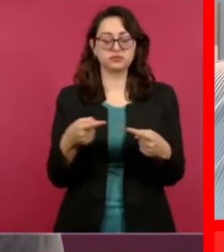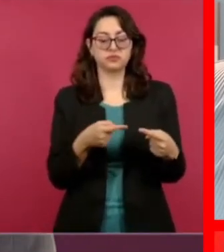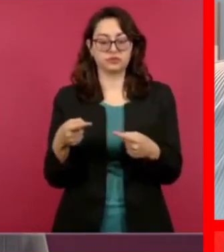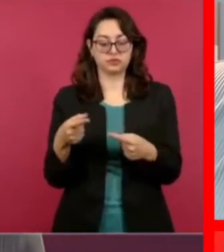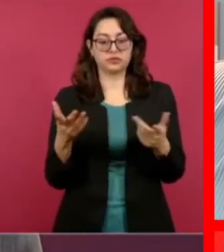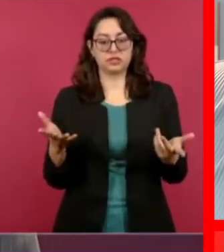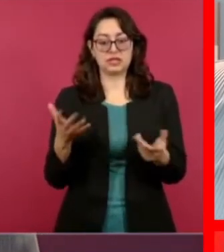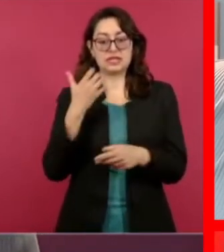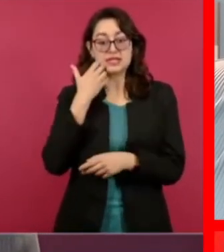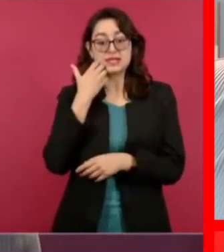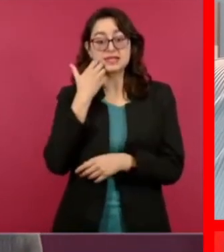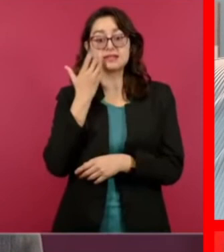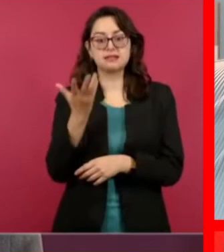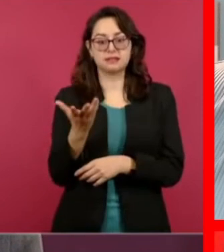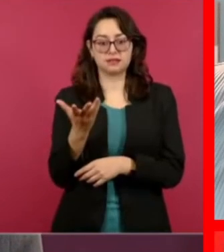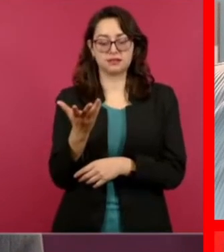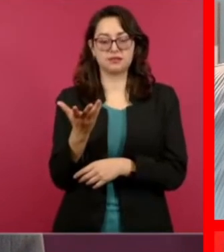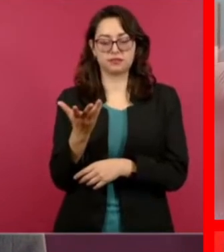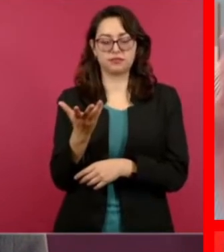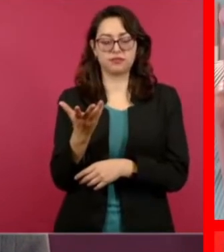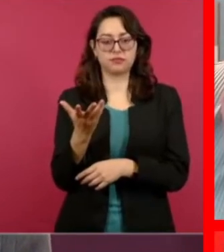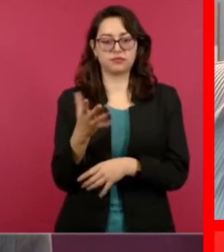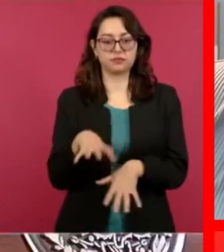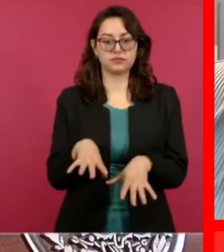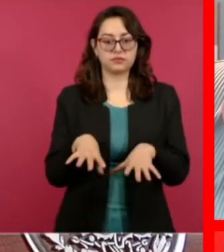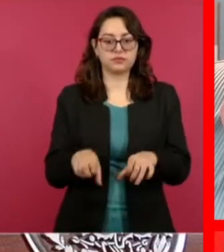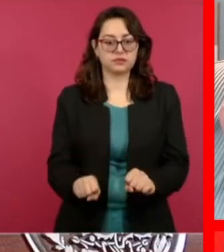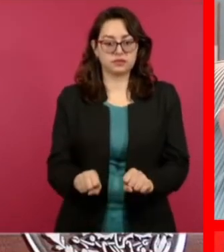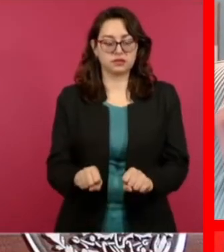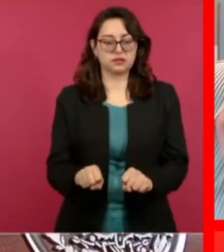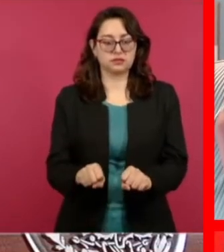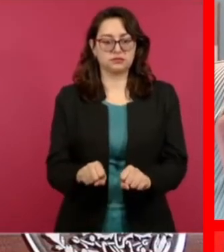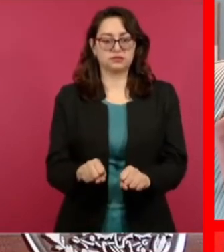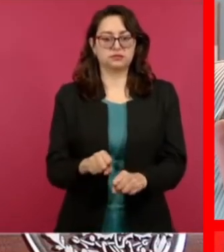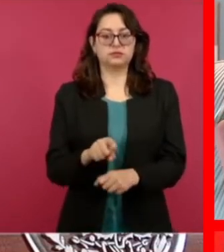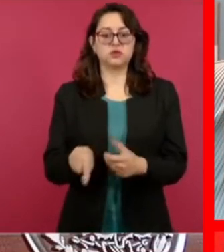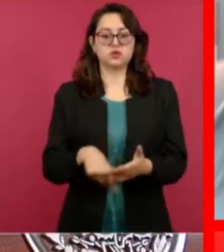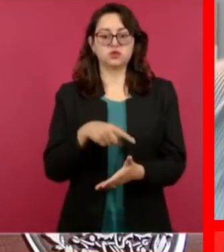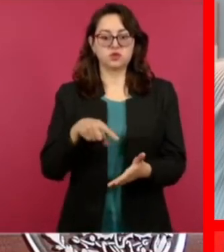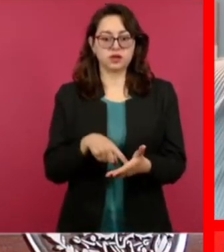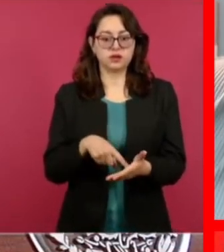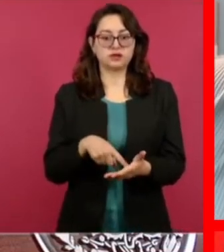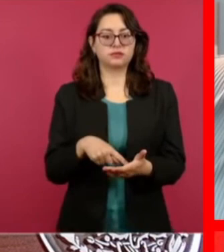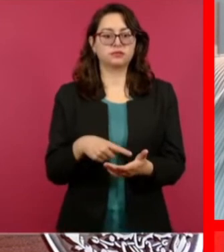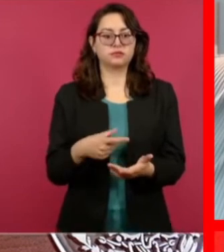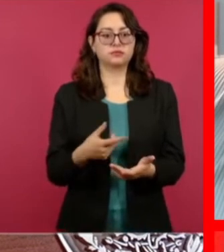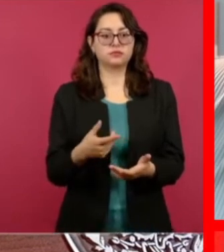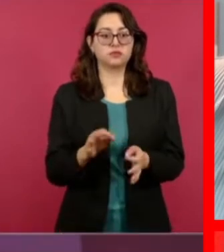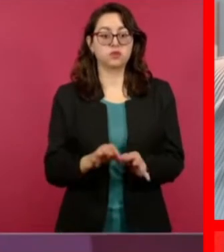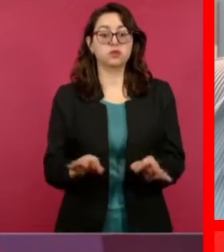para guardar droga que entra de